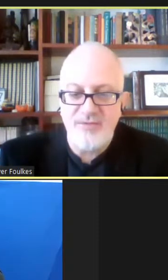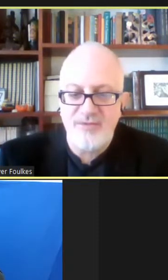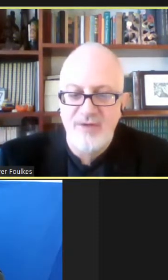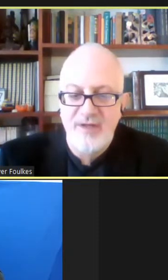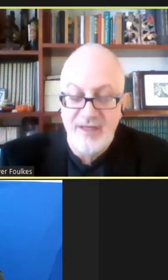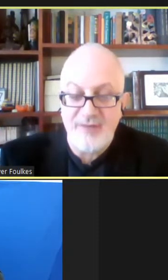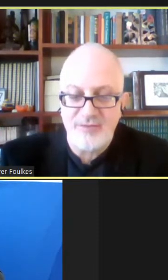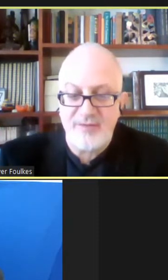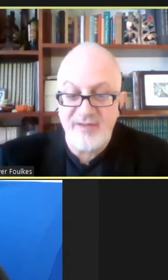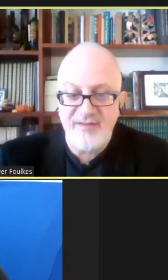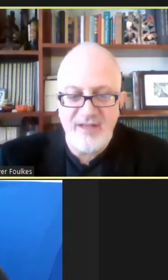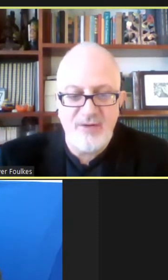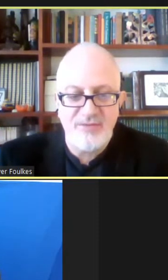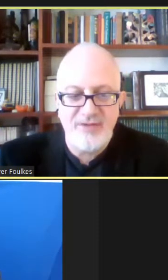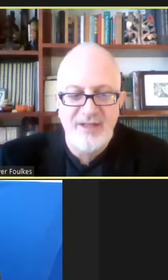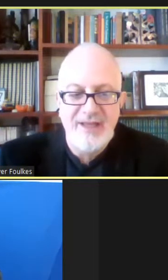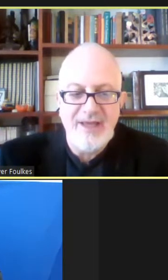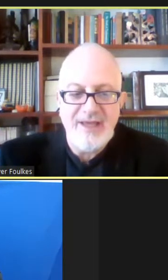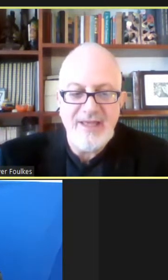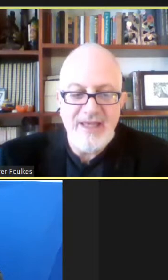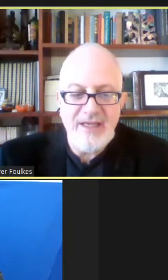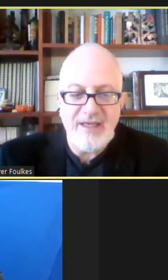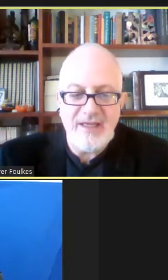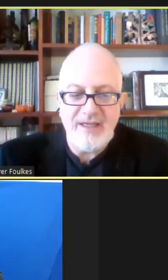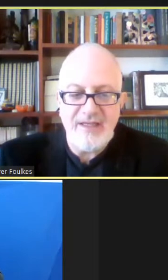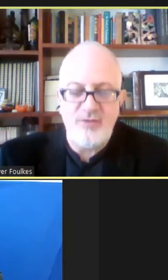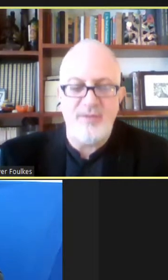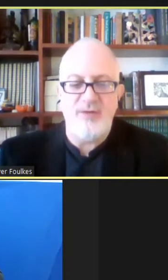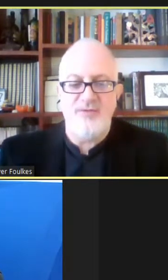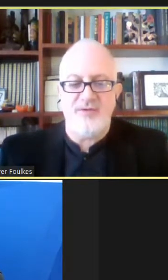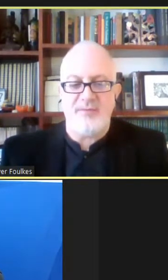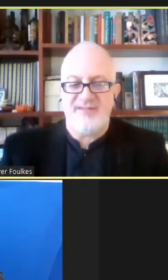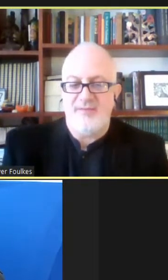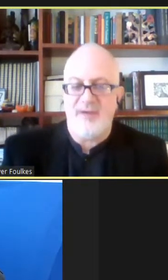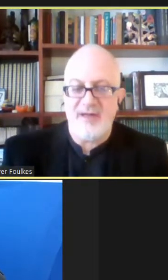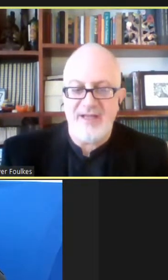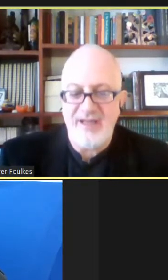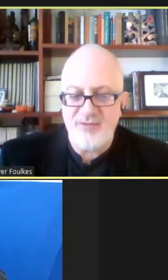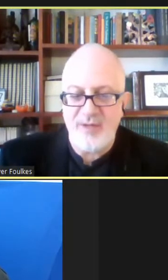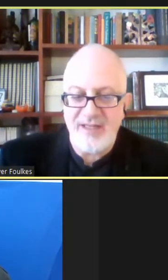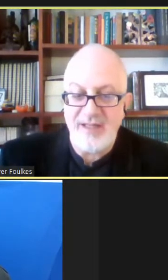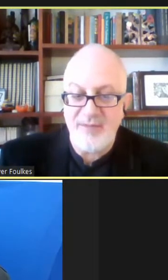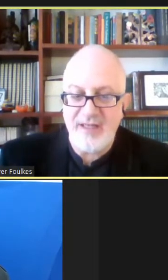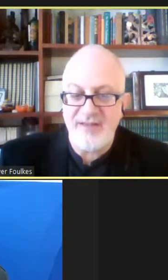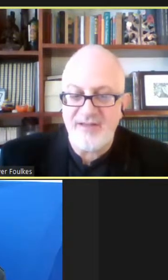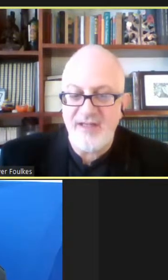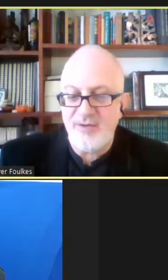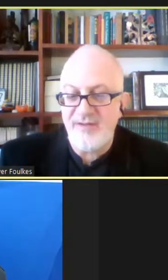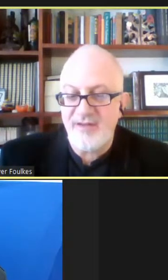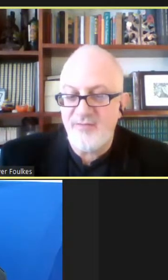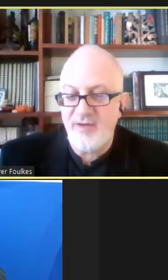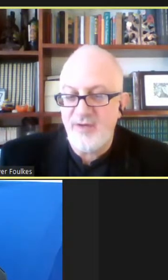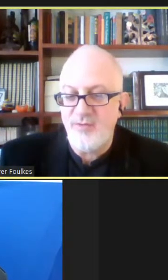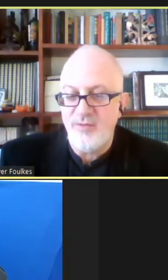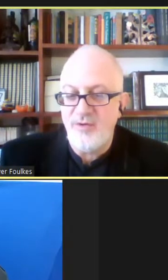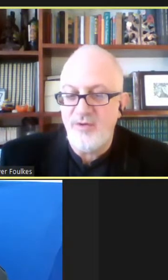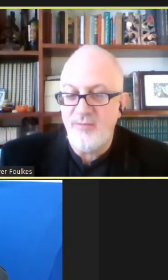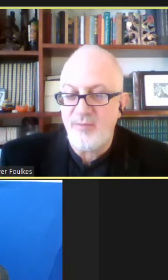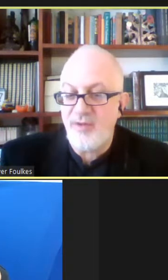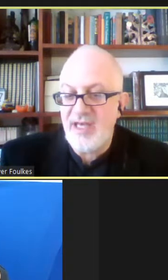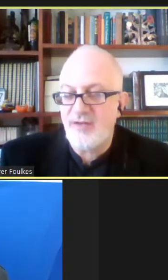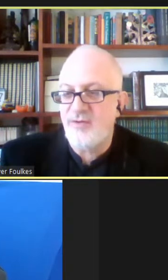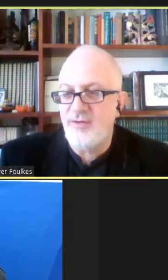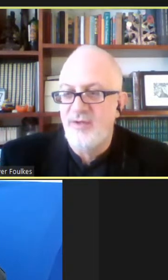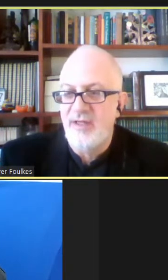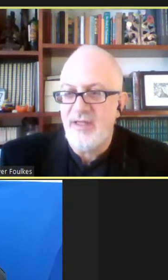ciegos, la fotografía de ciegos, y tuve el gusto de participar en la Escuela Dinámica de Escritores, que fue un